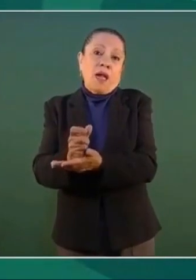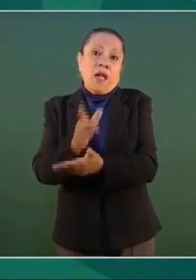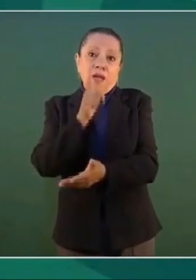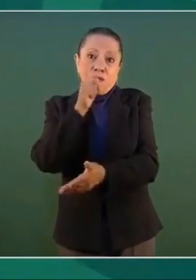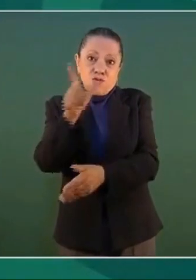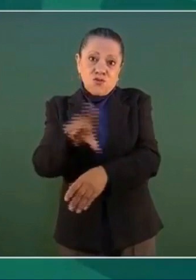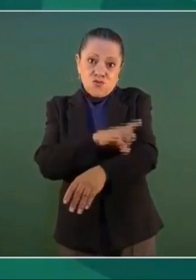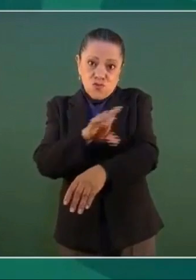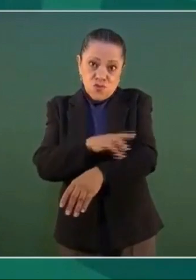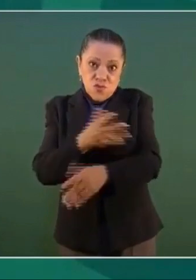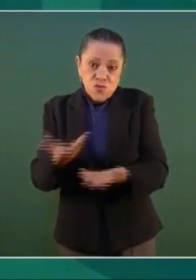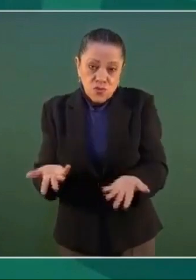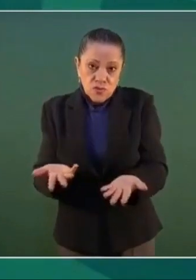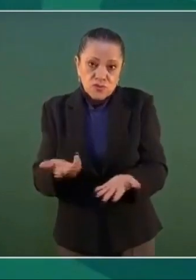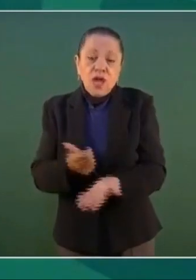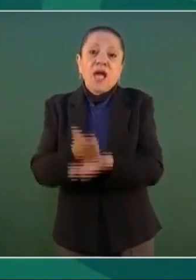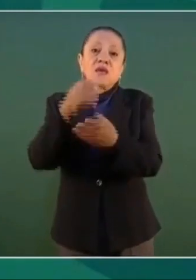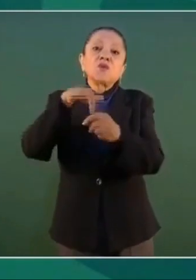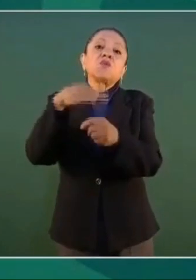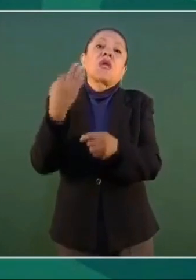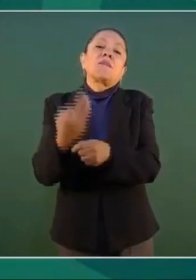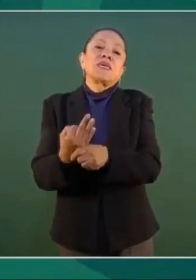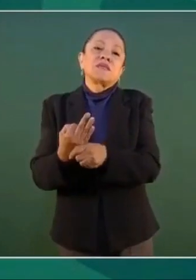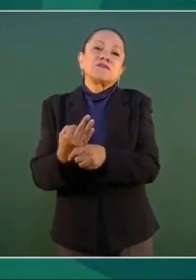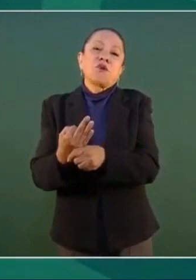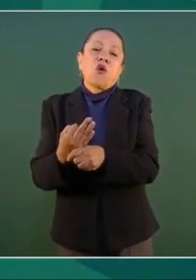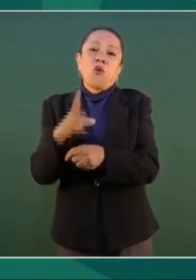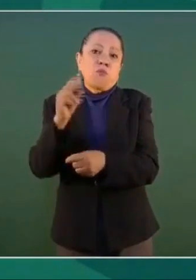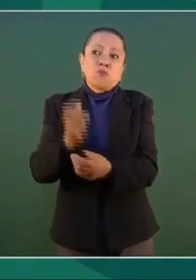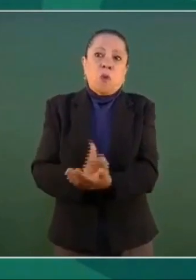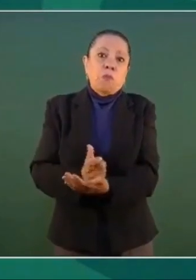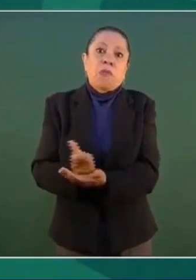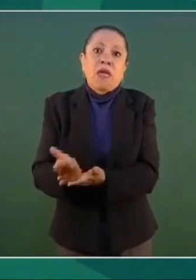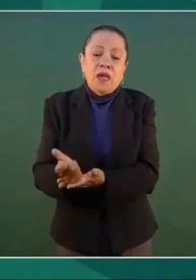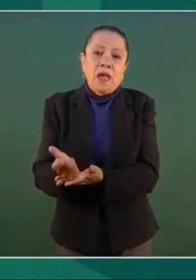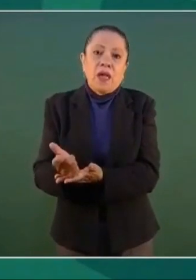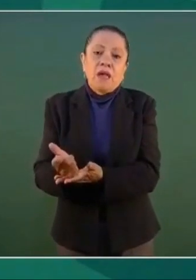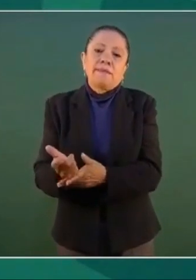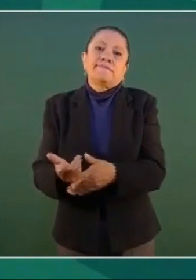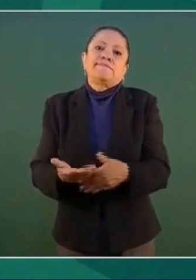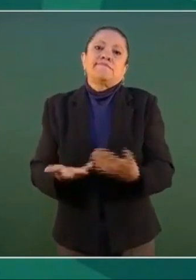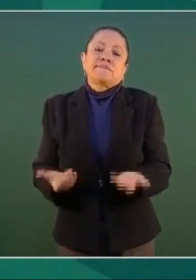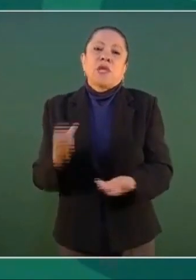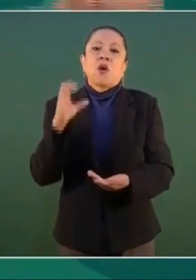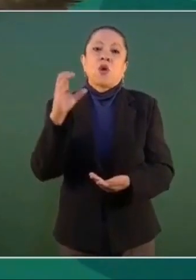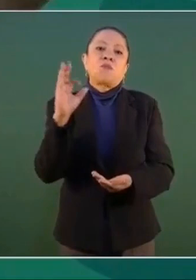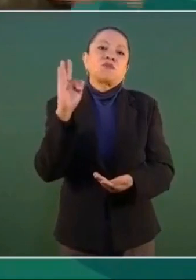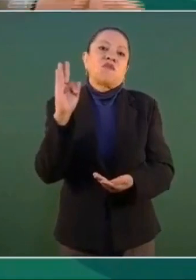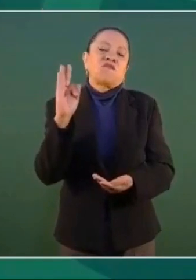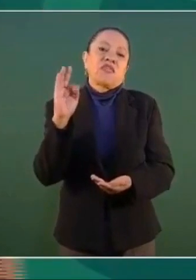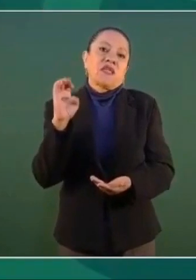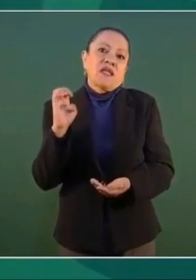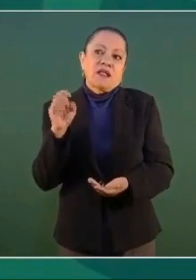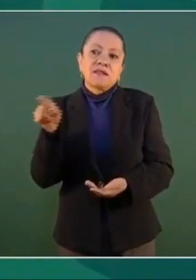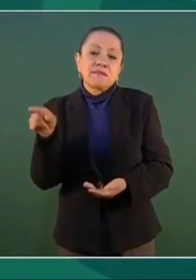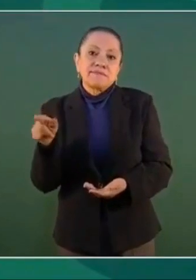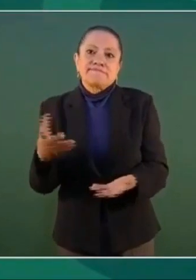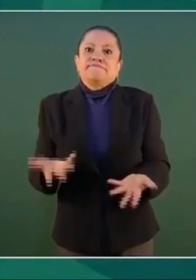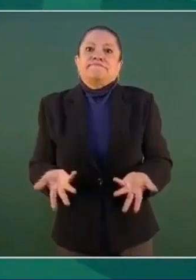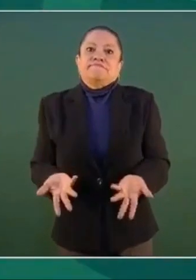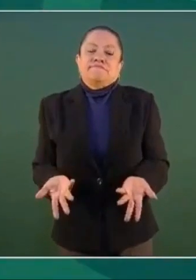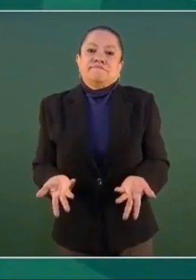el caso de los ayuntamientos, pues la comisión tiene una política para dejar